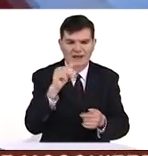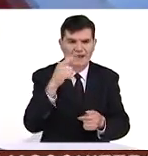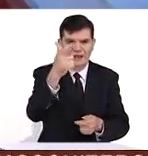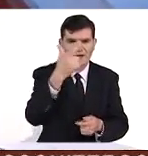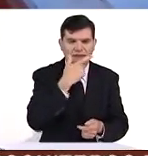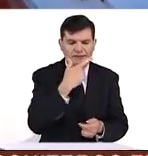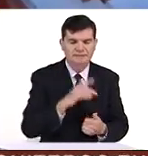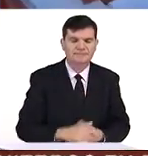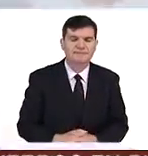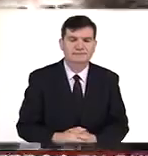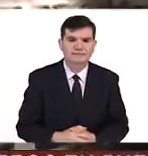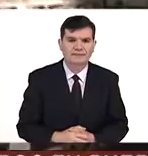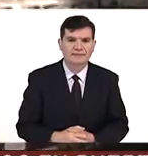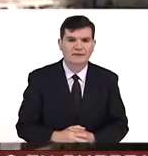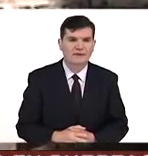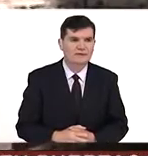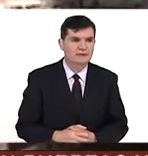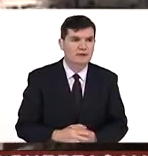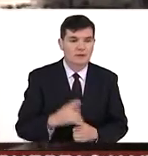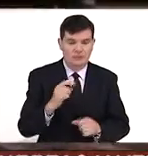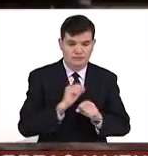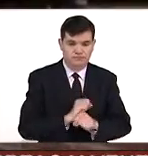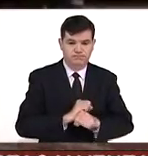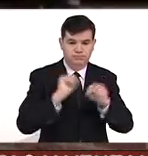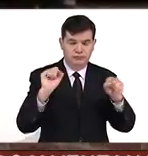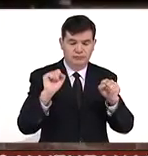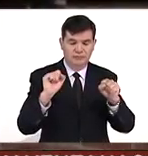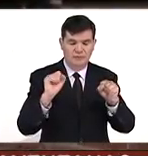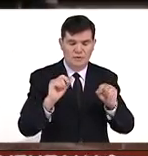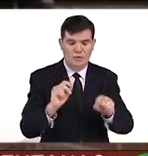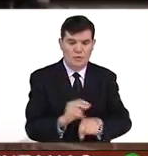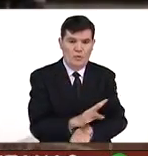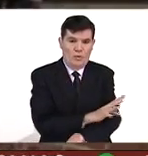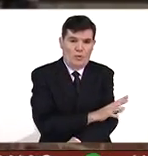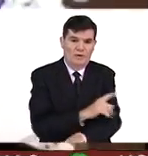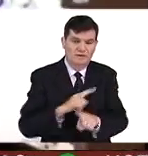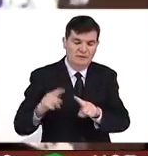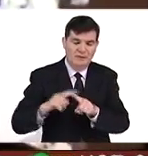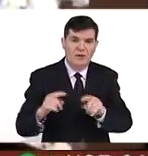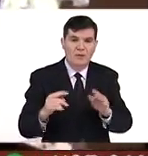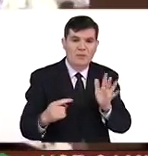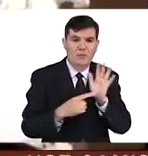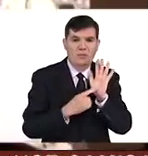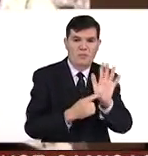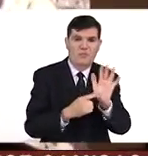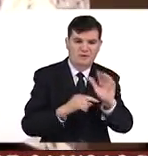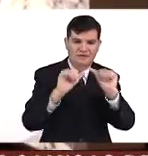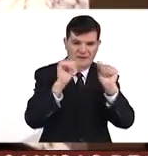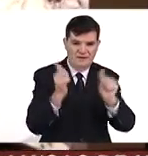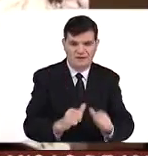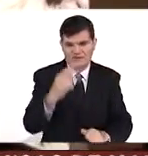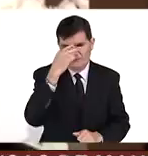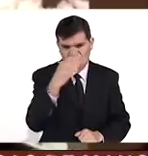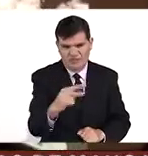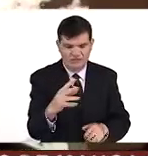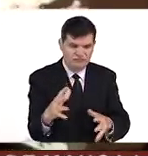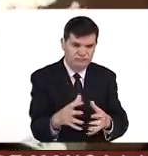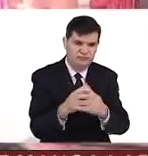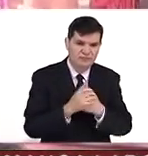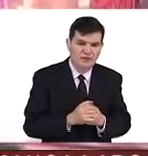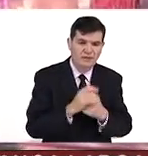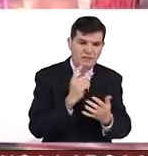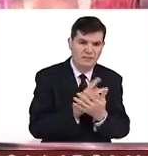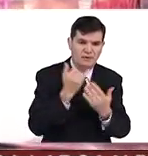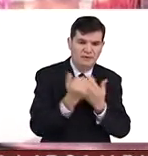hasta Londres. Una explosiva, cautivadora y avasallante muestra del talento artístico mexicano, arropada por el